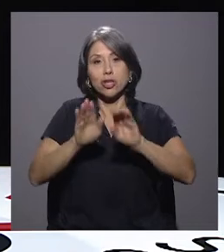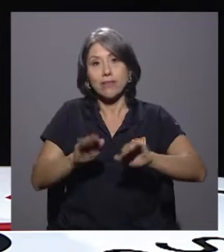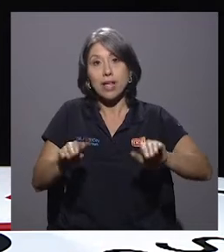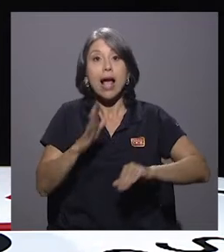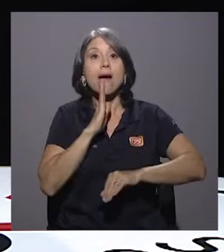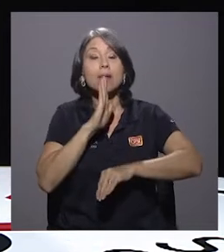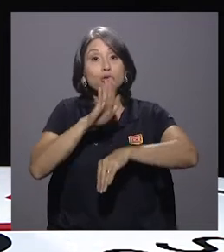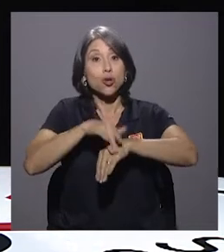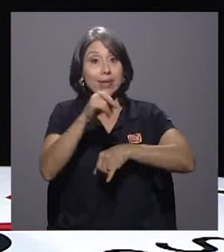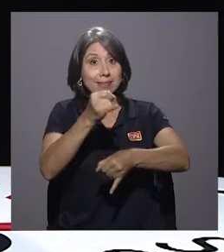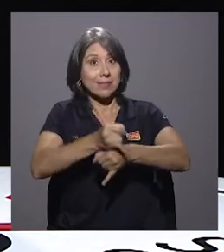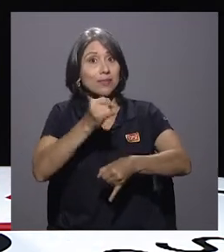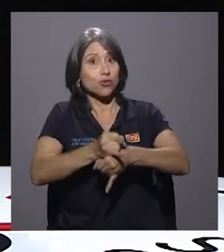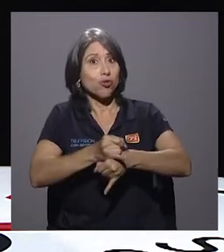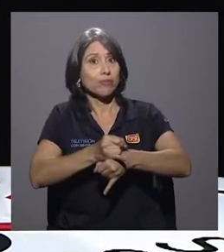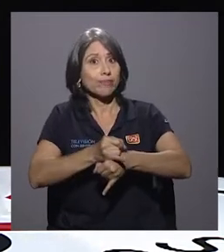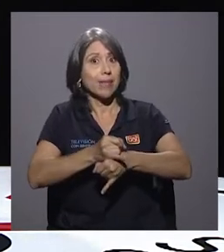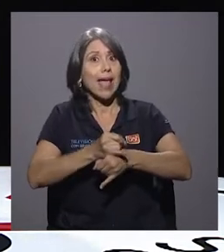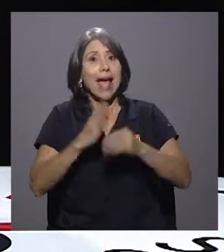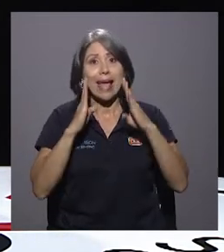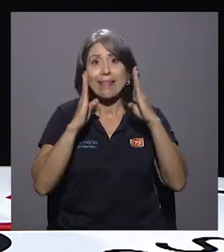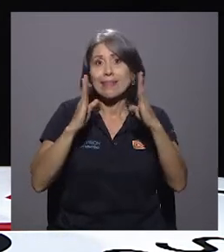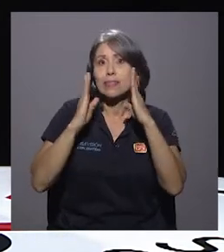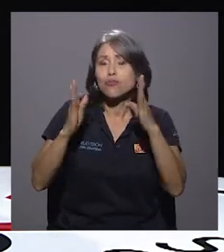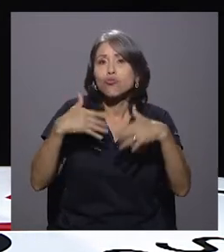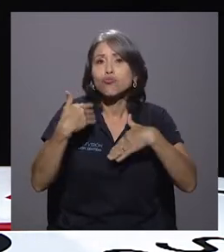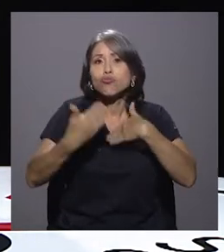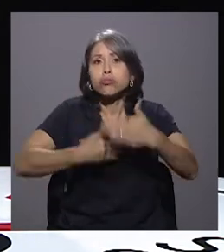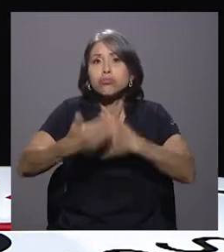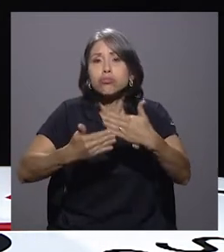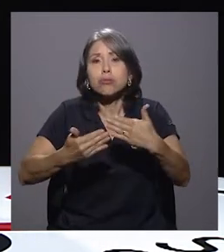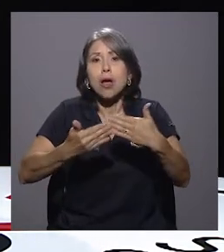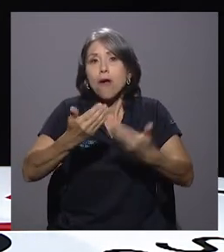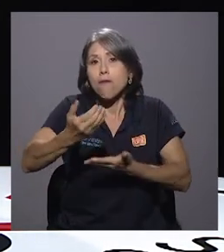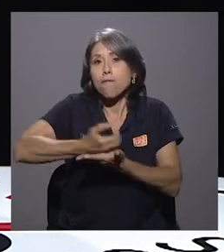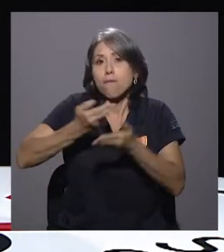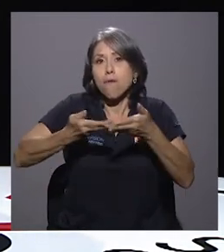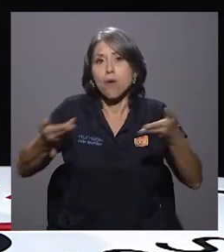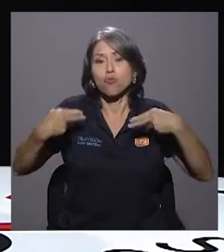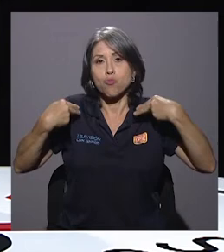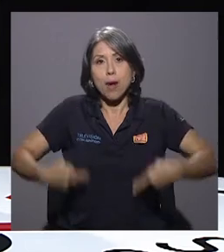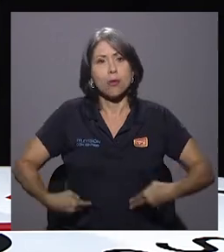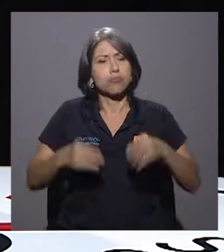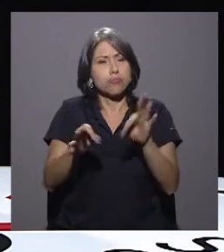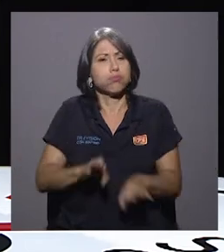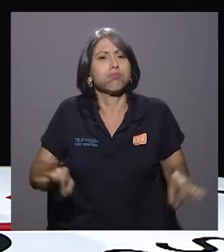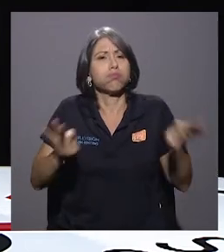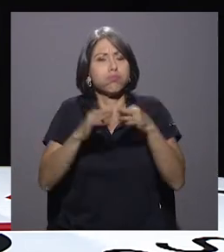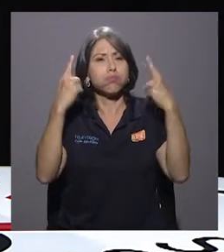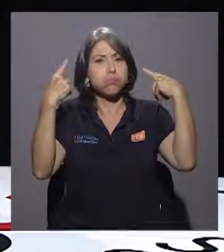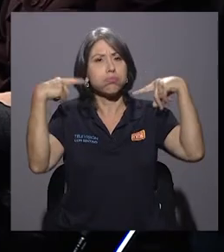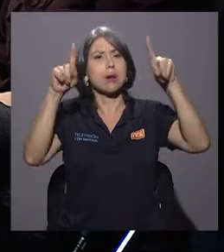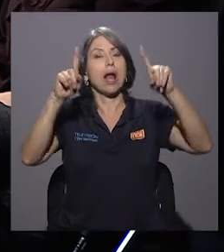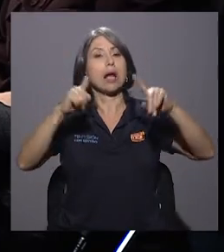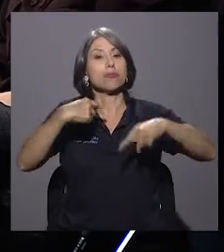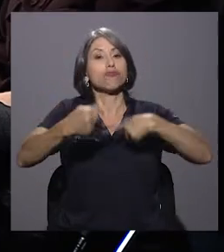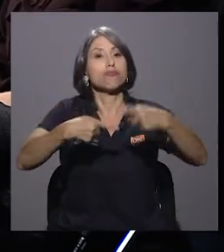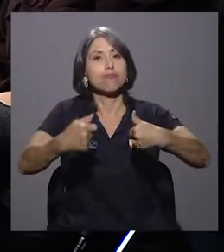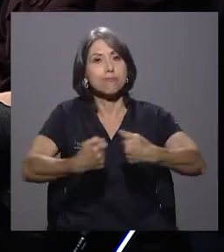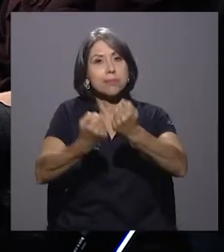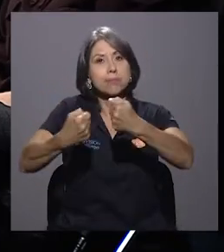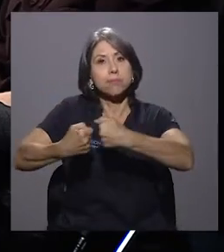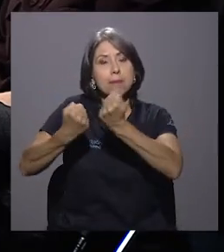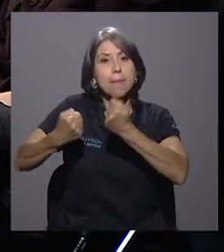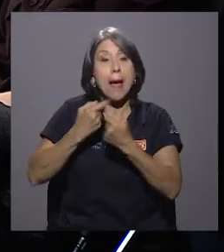institución, la gestión del recurso humano es fundamental para poder de algún modo lograr esos desafíos que tiene de frente, pero